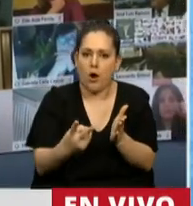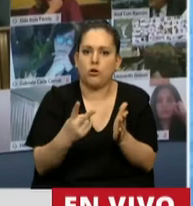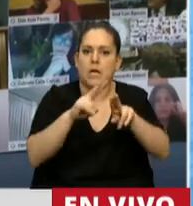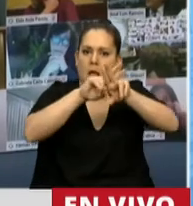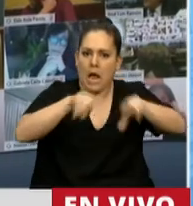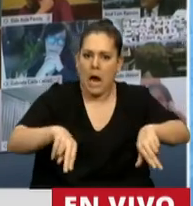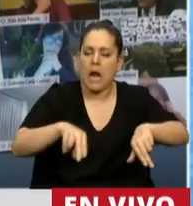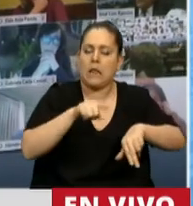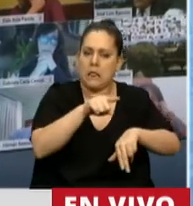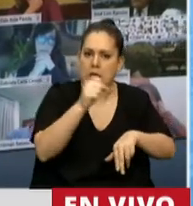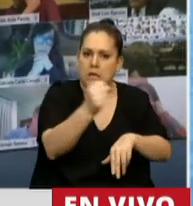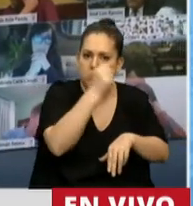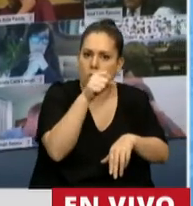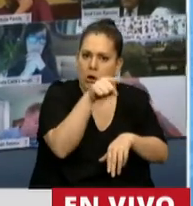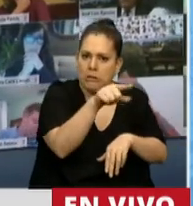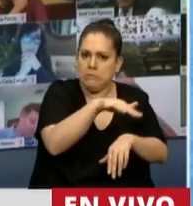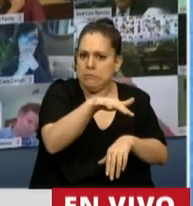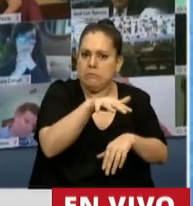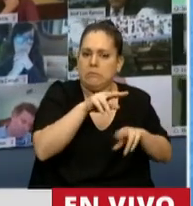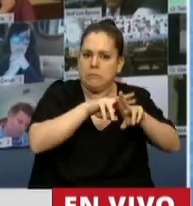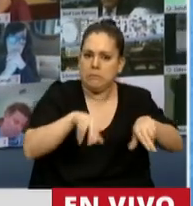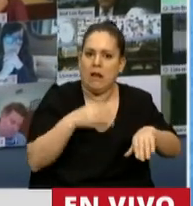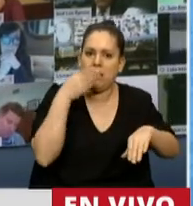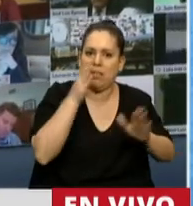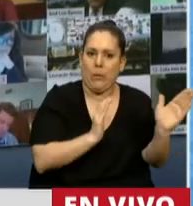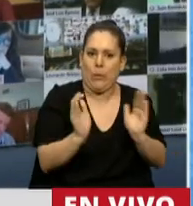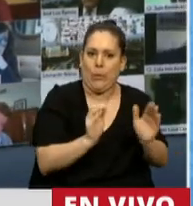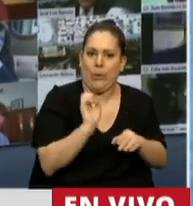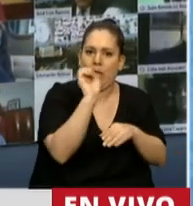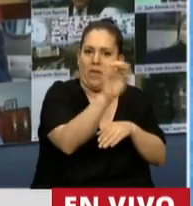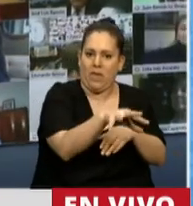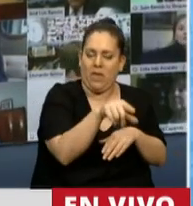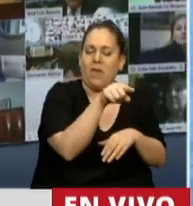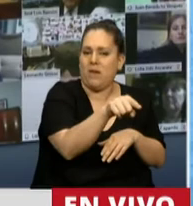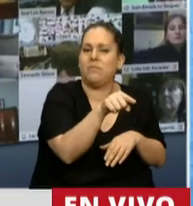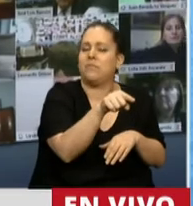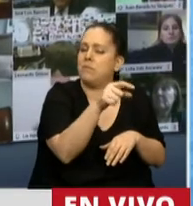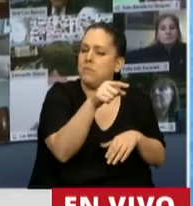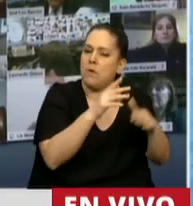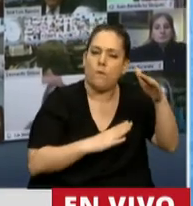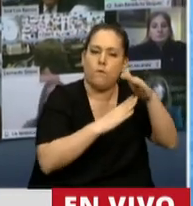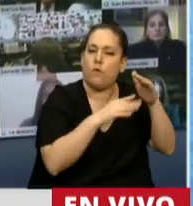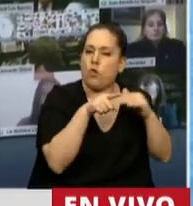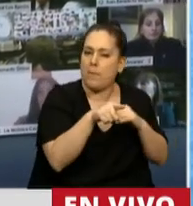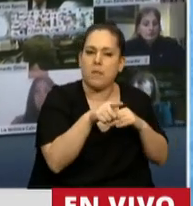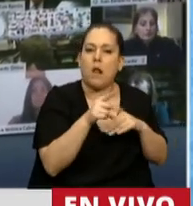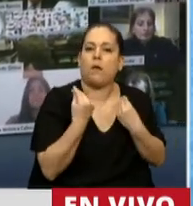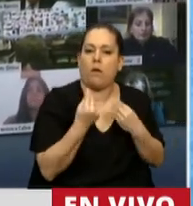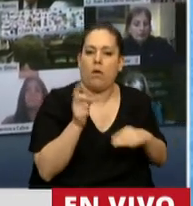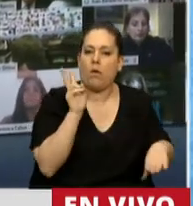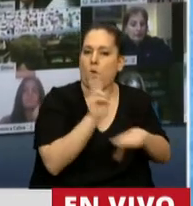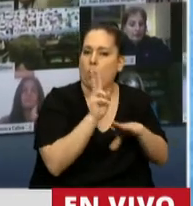jardines y espacios de primera infancia como un sector fundamental de la economía del cuidado